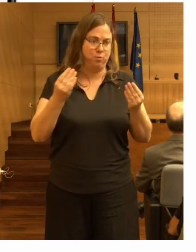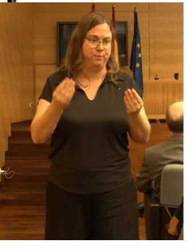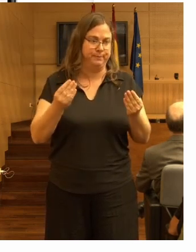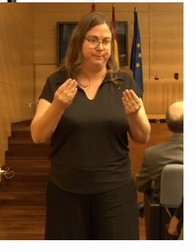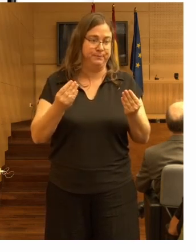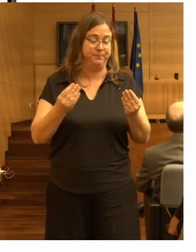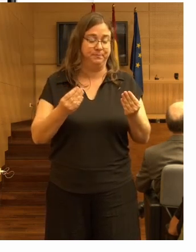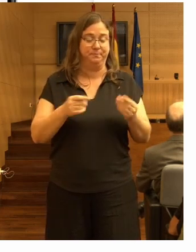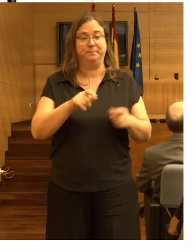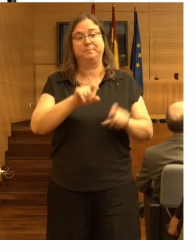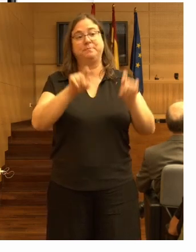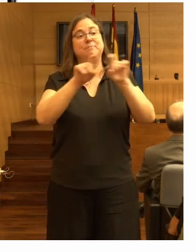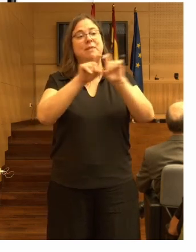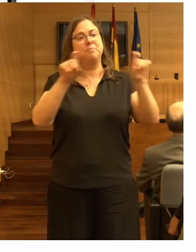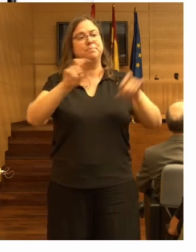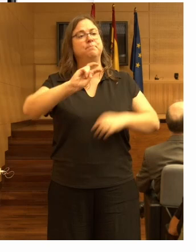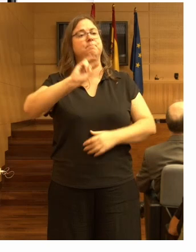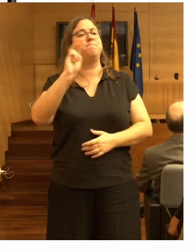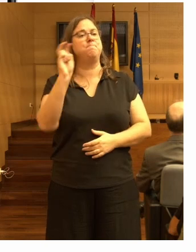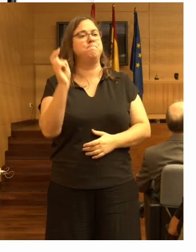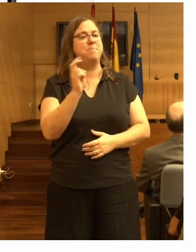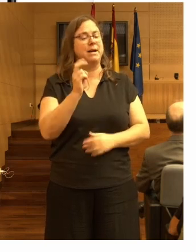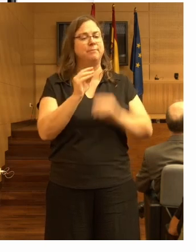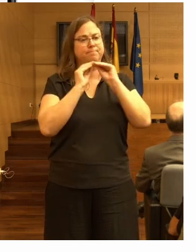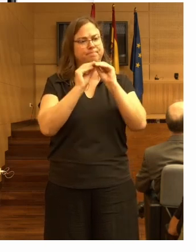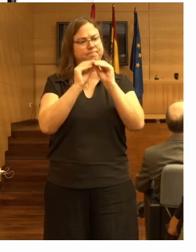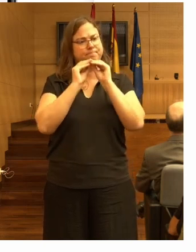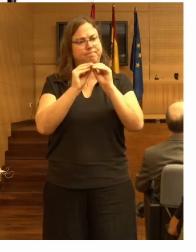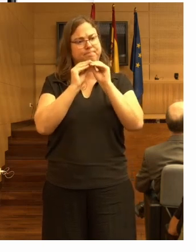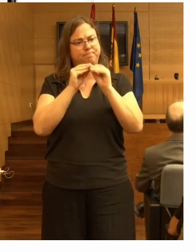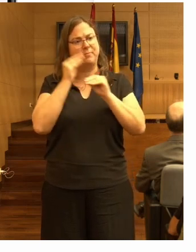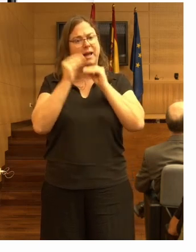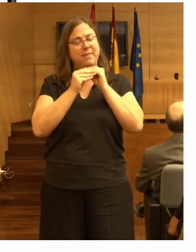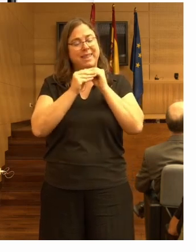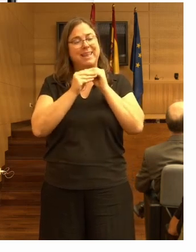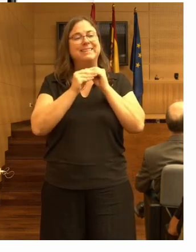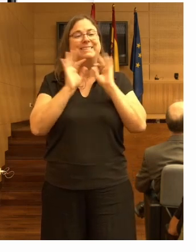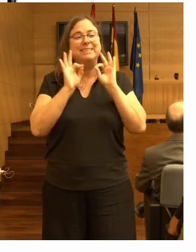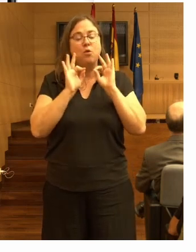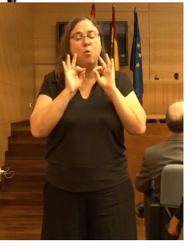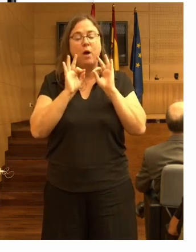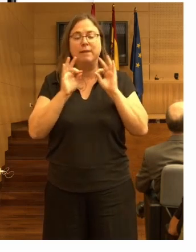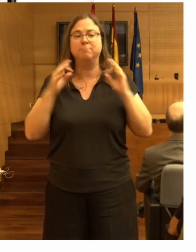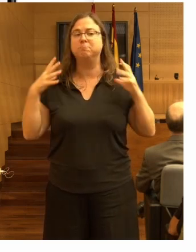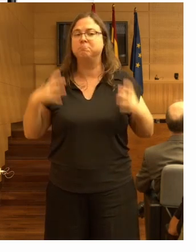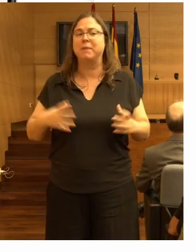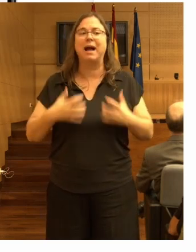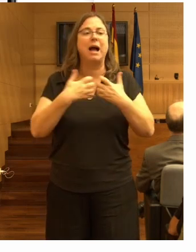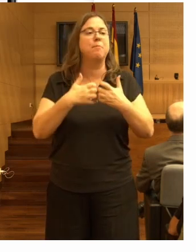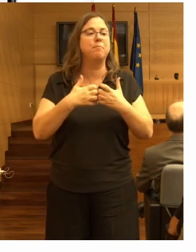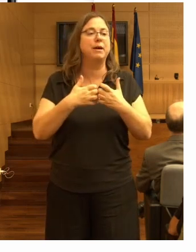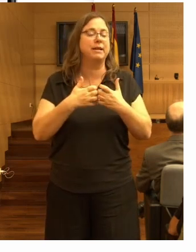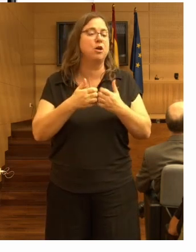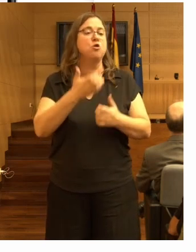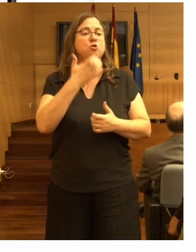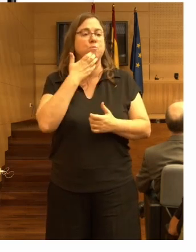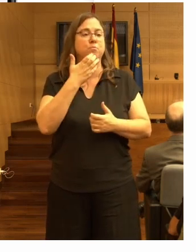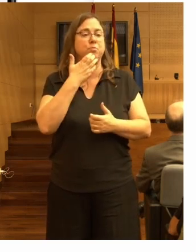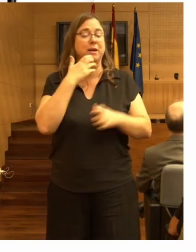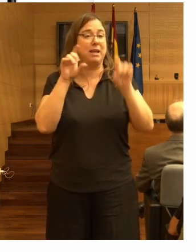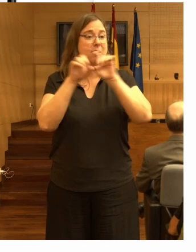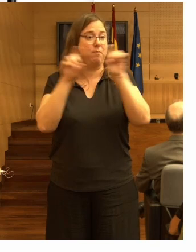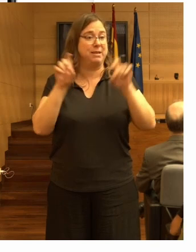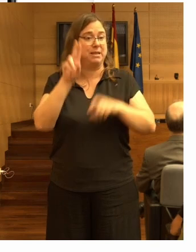compañías que están desarrollando estos aparatos no invasivos. Por ejemplo, Cumea es una empresa